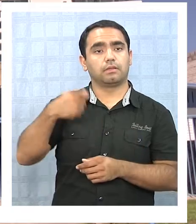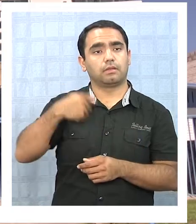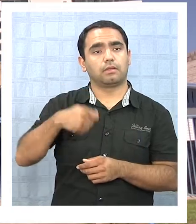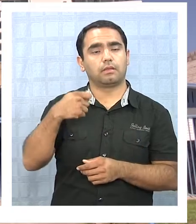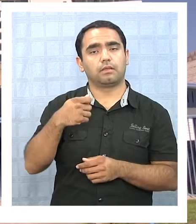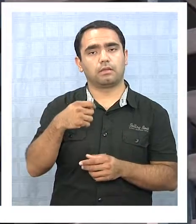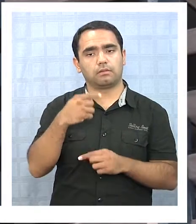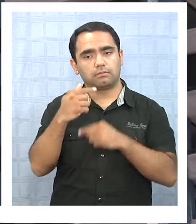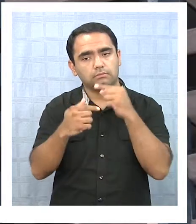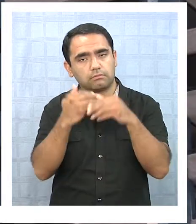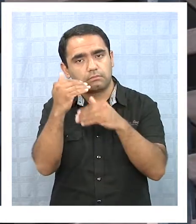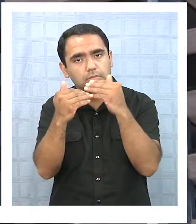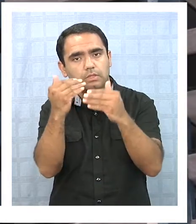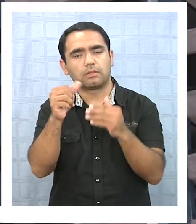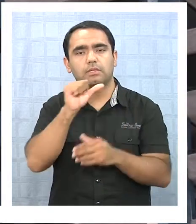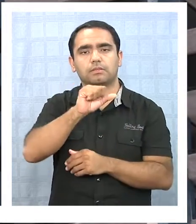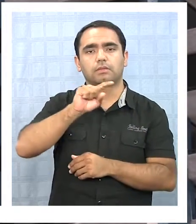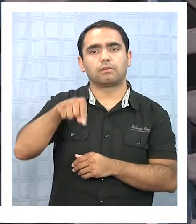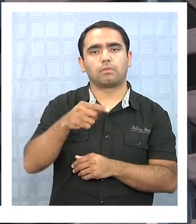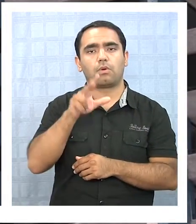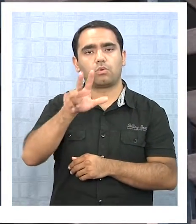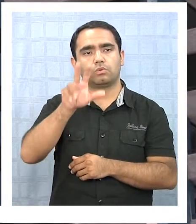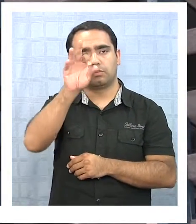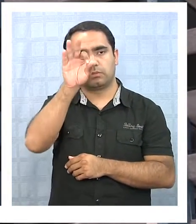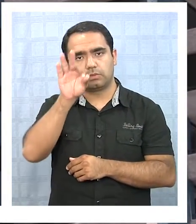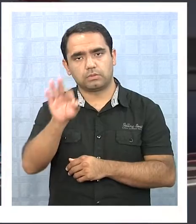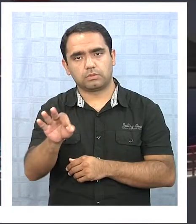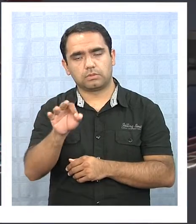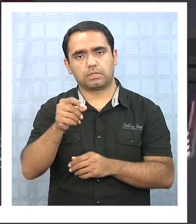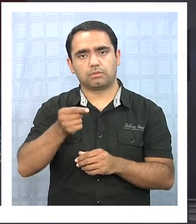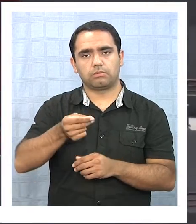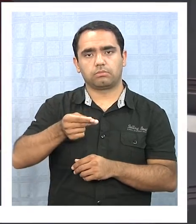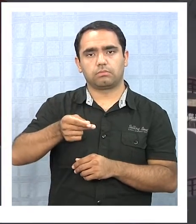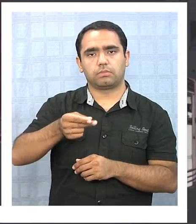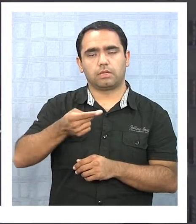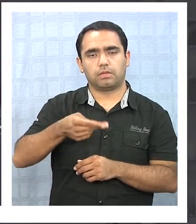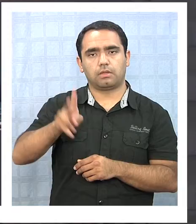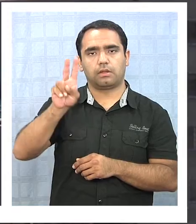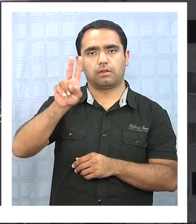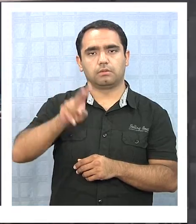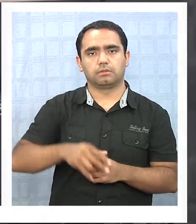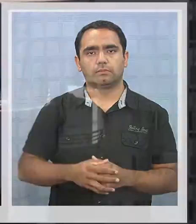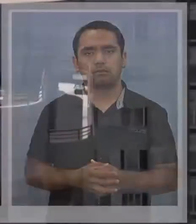el informe especializado, con una variación de 6,8% al alza.